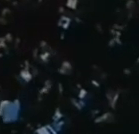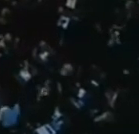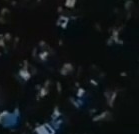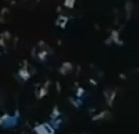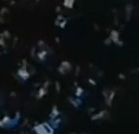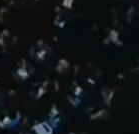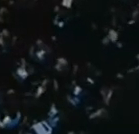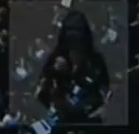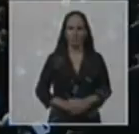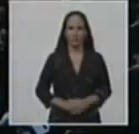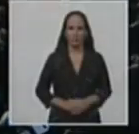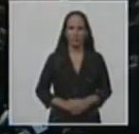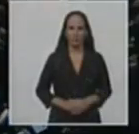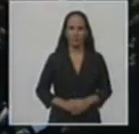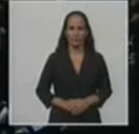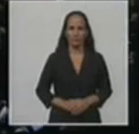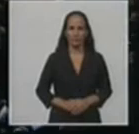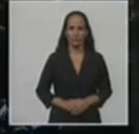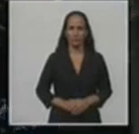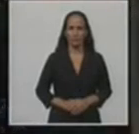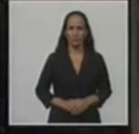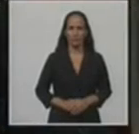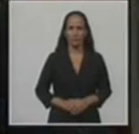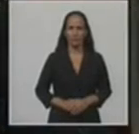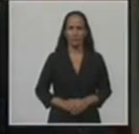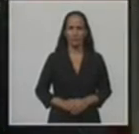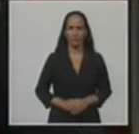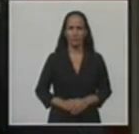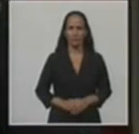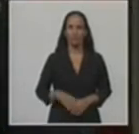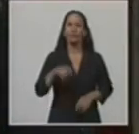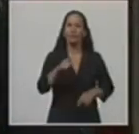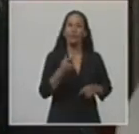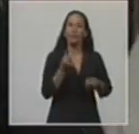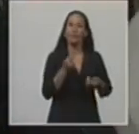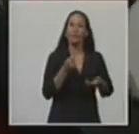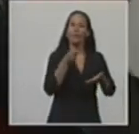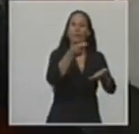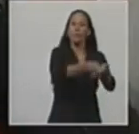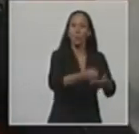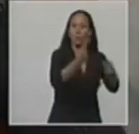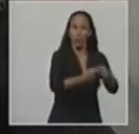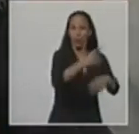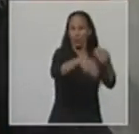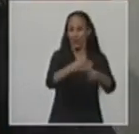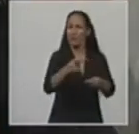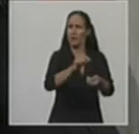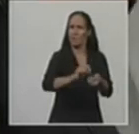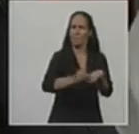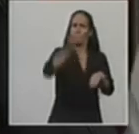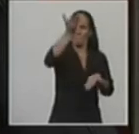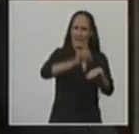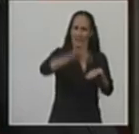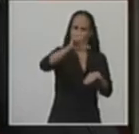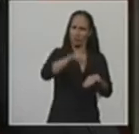Hemos ampliado las asignaciones familiares y vamos a proponer ampliar